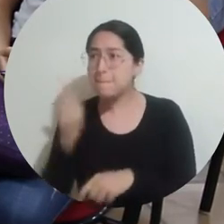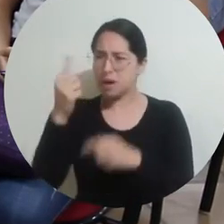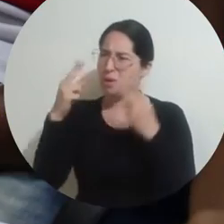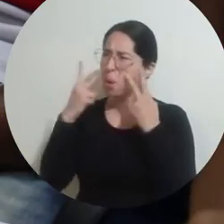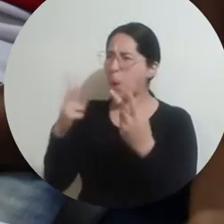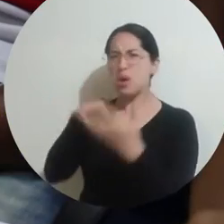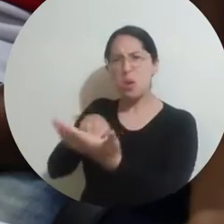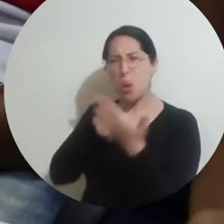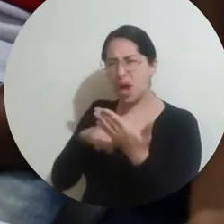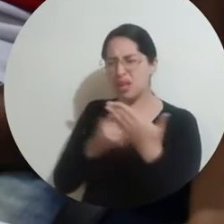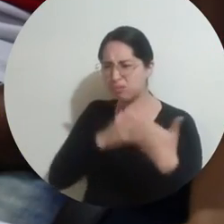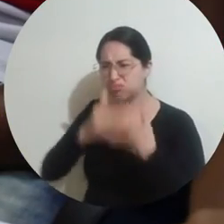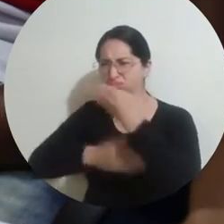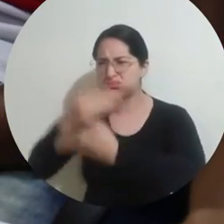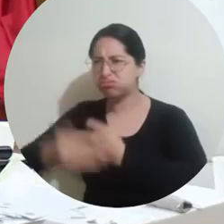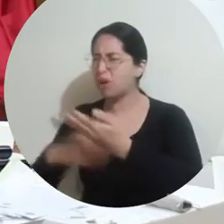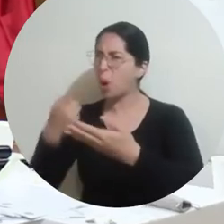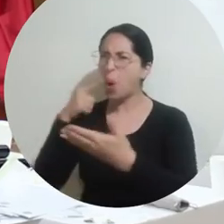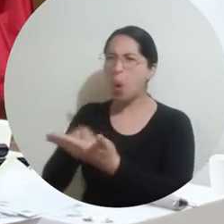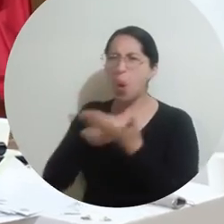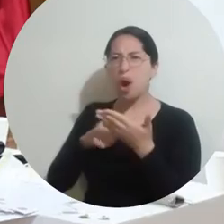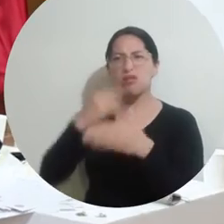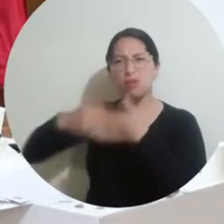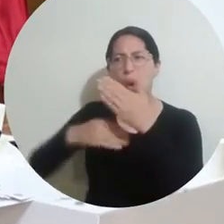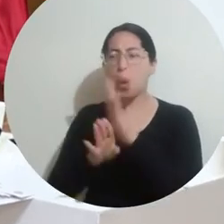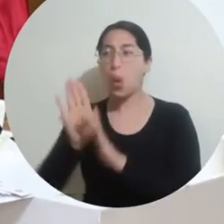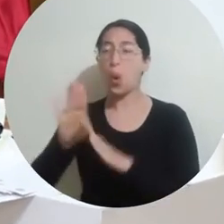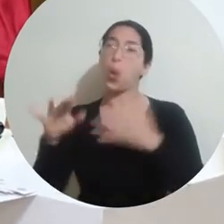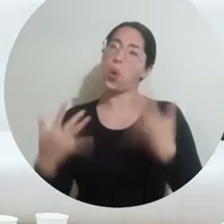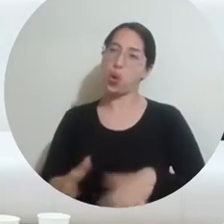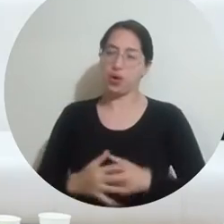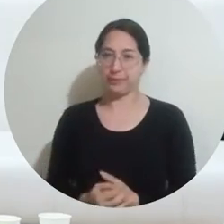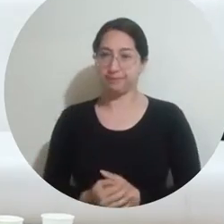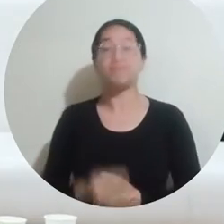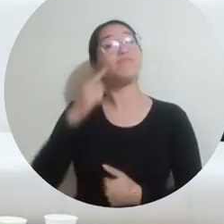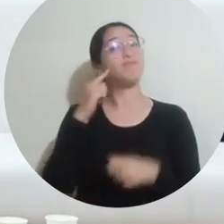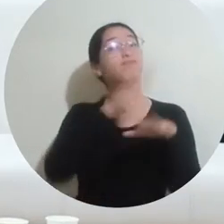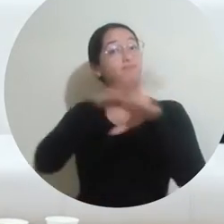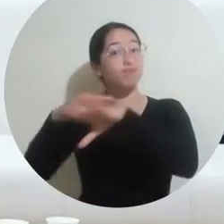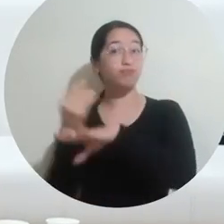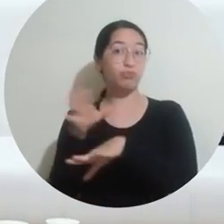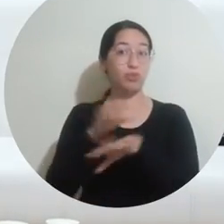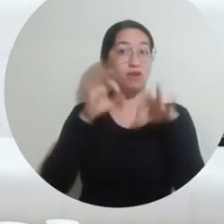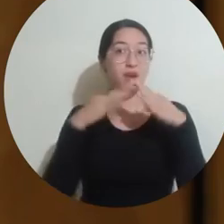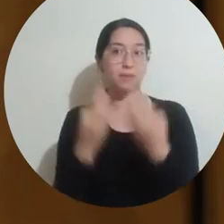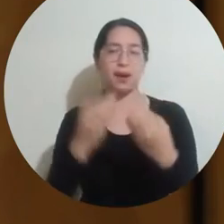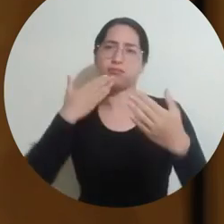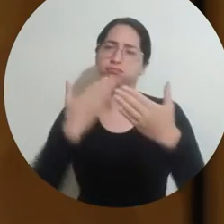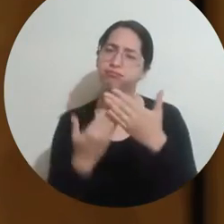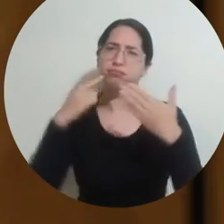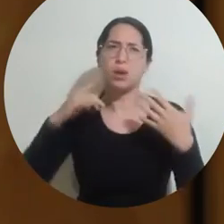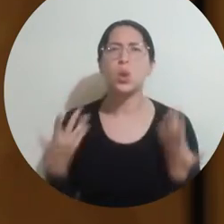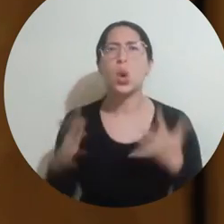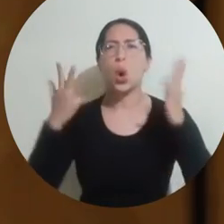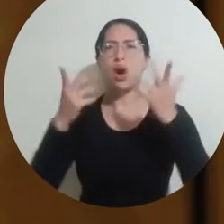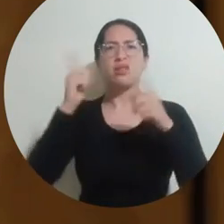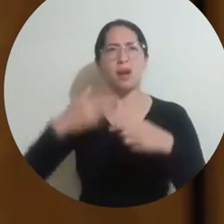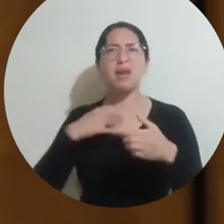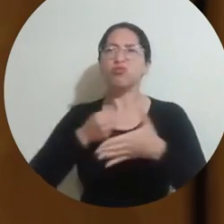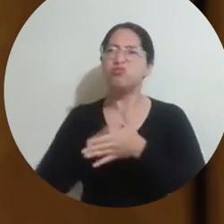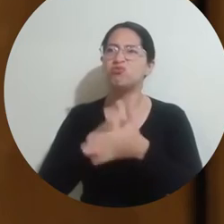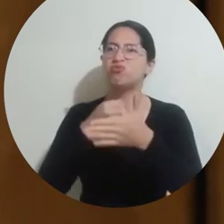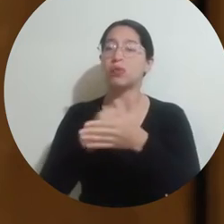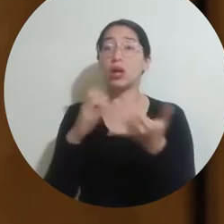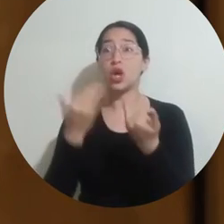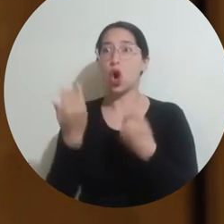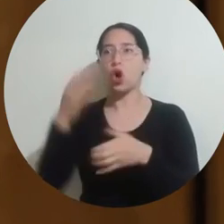nos muestra cómo ha avanzado el programa. Mis felicitaciones para ustedes y sus familias por insistir y por persistir, pero sobre todo por sembrar para